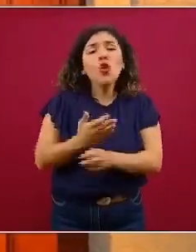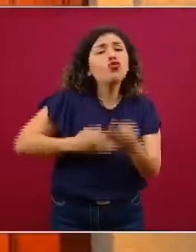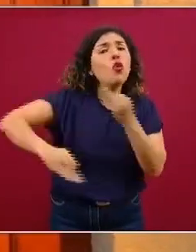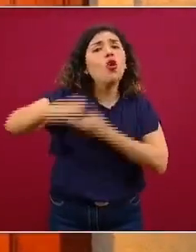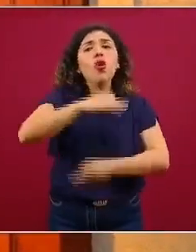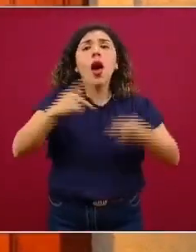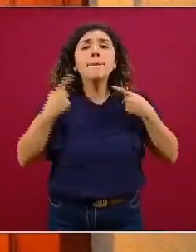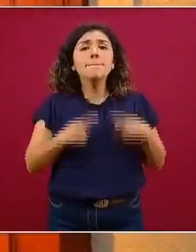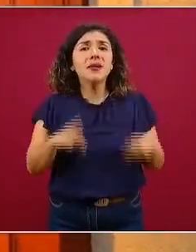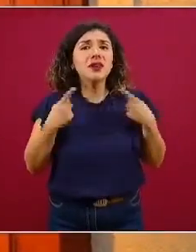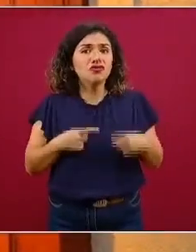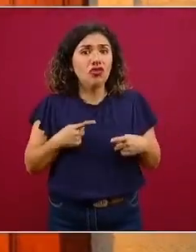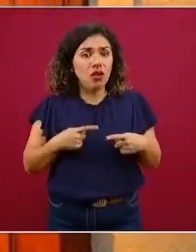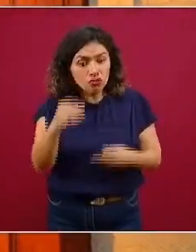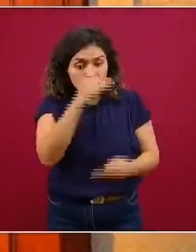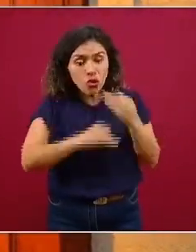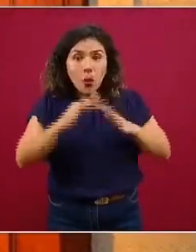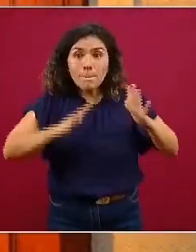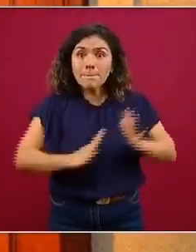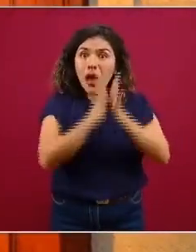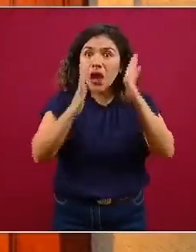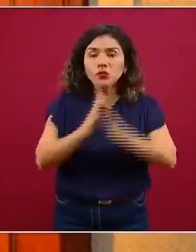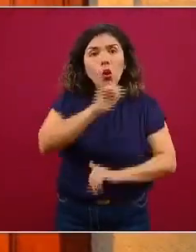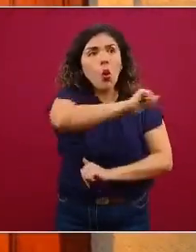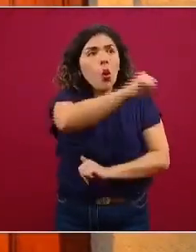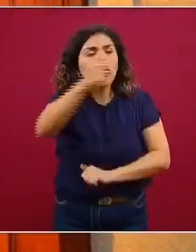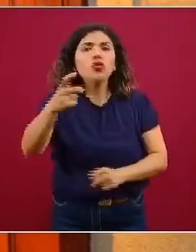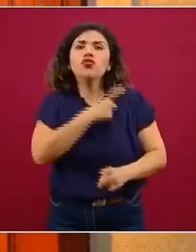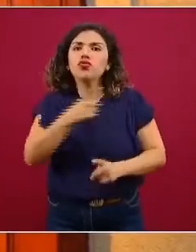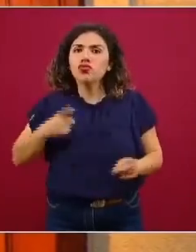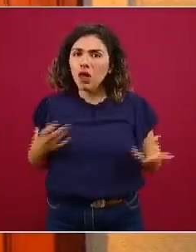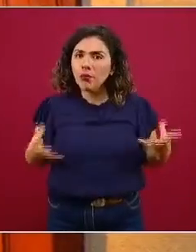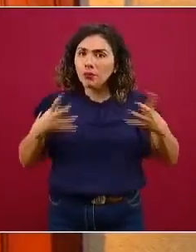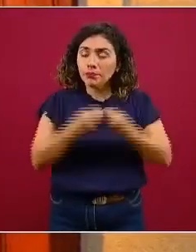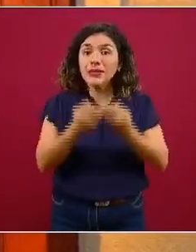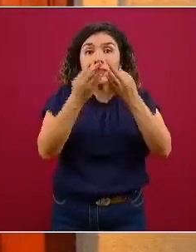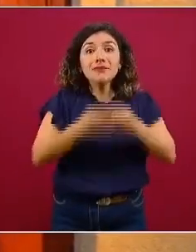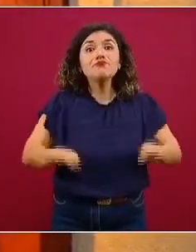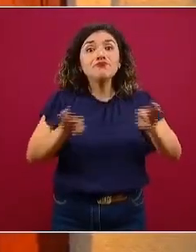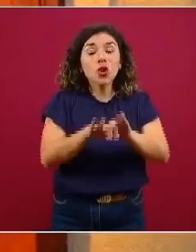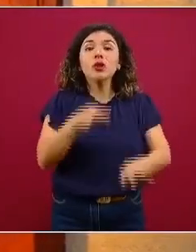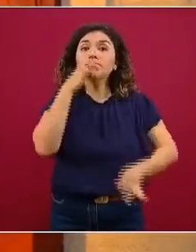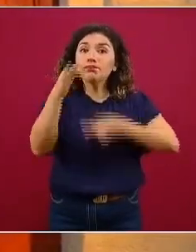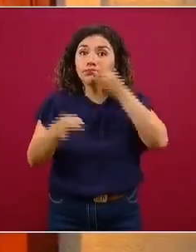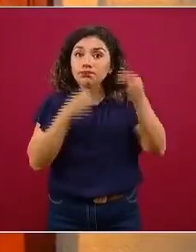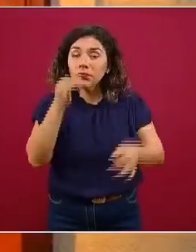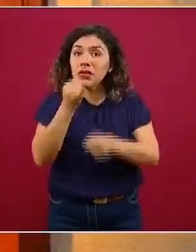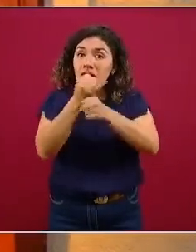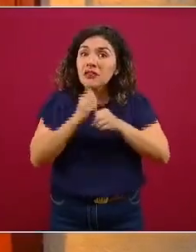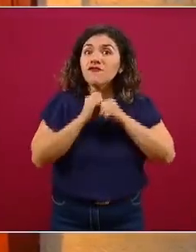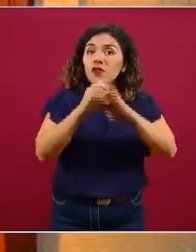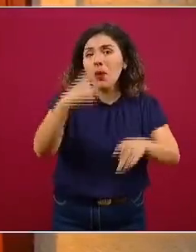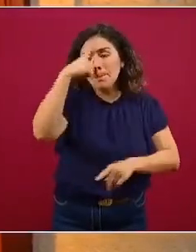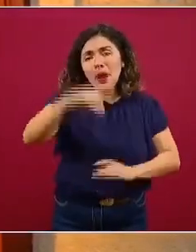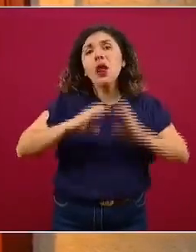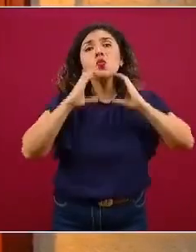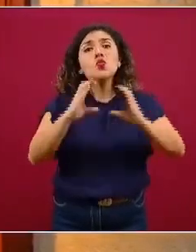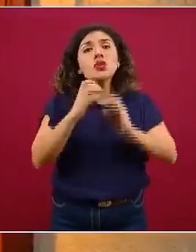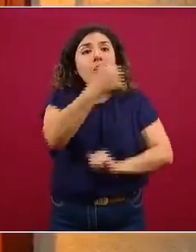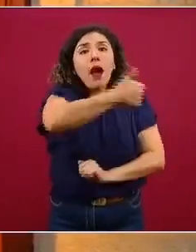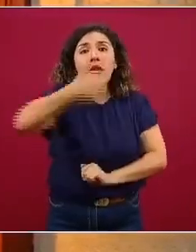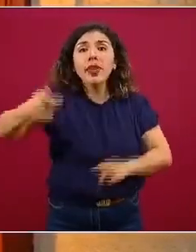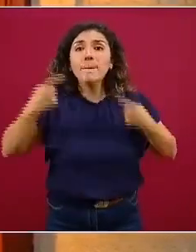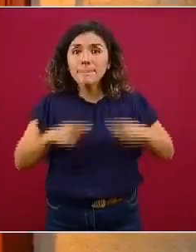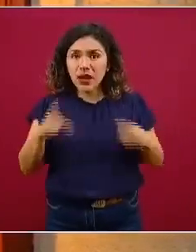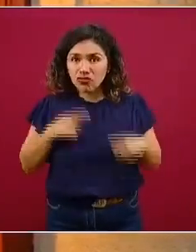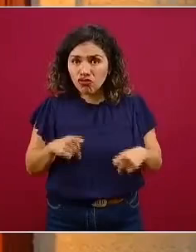y de muchos participantes de otros sectores. Es importante difundir las informaciones sobre medidas de autocuidado.